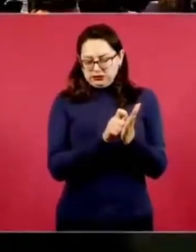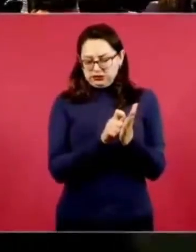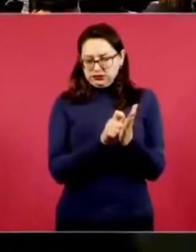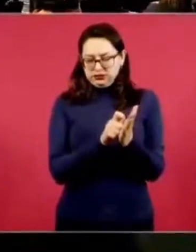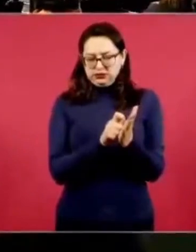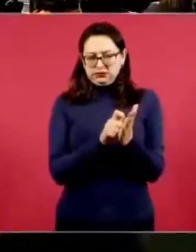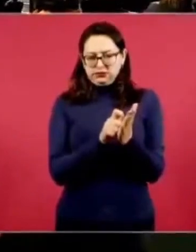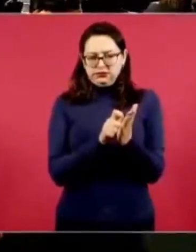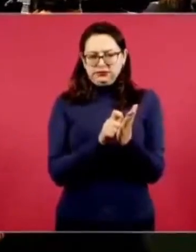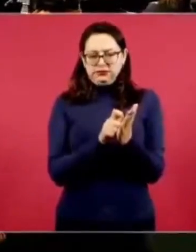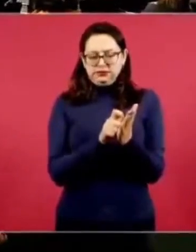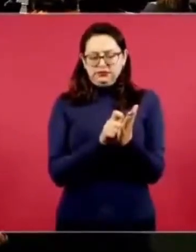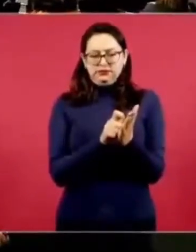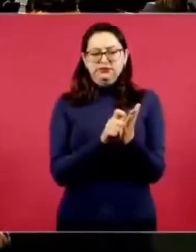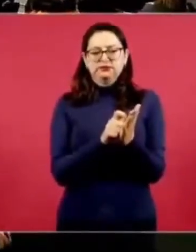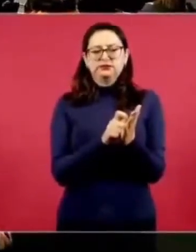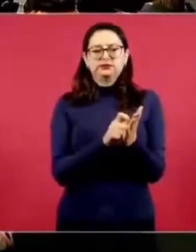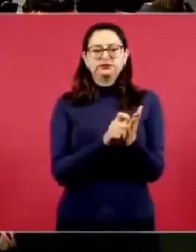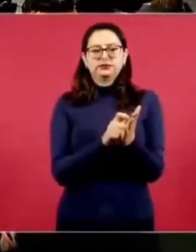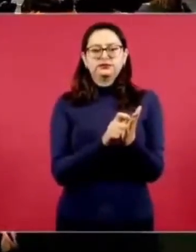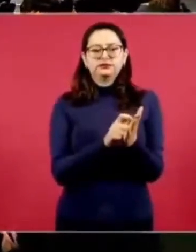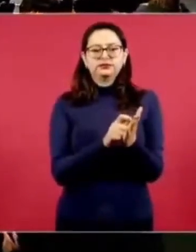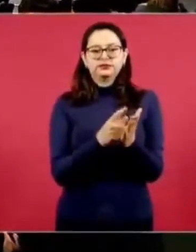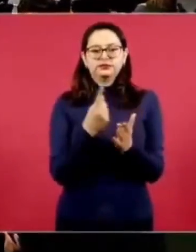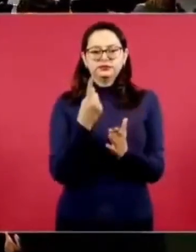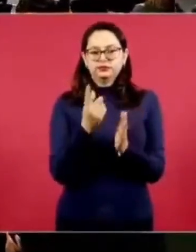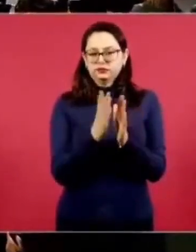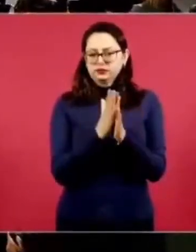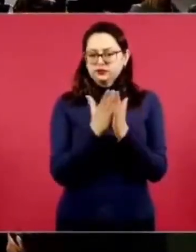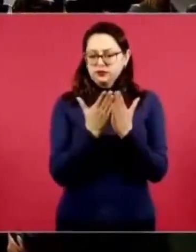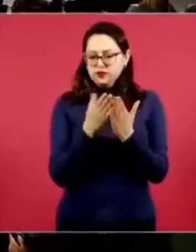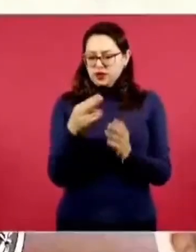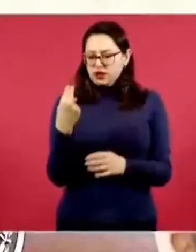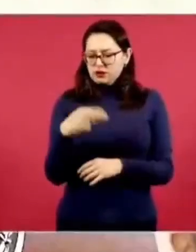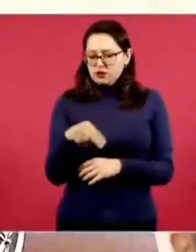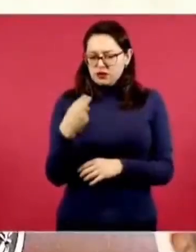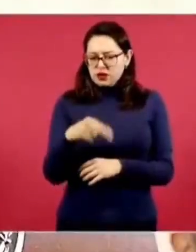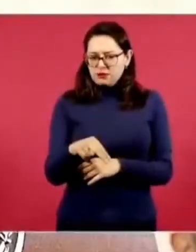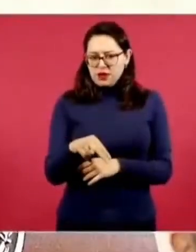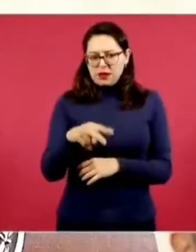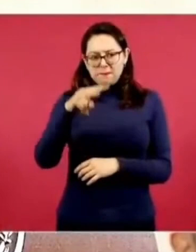México hoy.